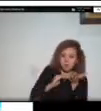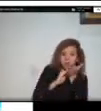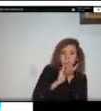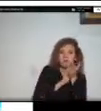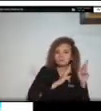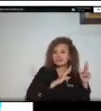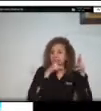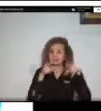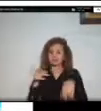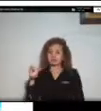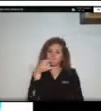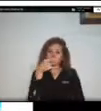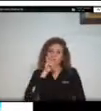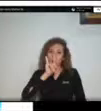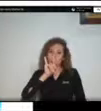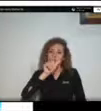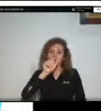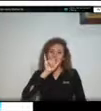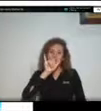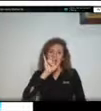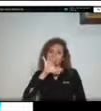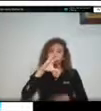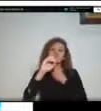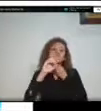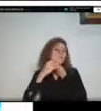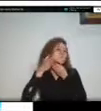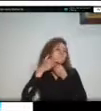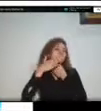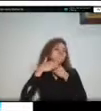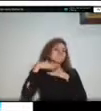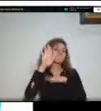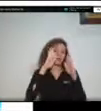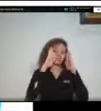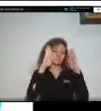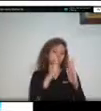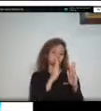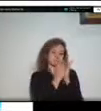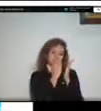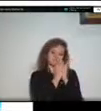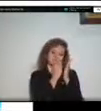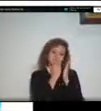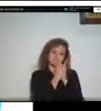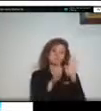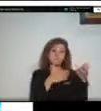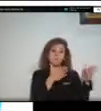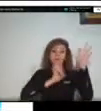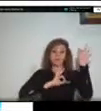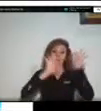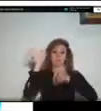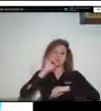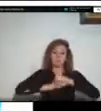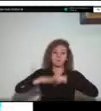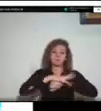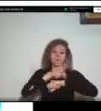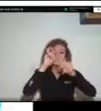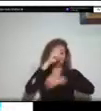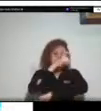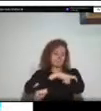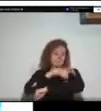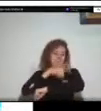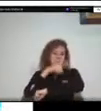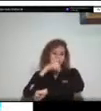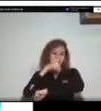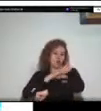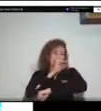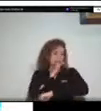de los que más estudios ha tenido se han formulado planes de ordenamiento ambiental del sector minero enfocados